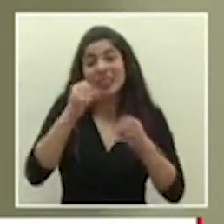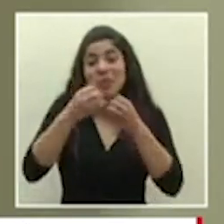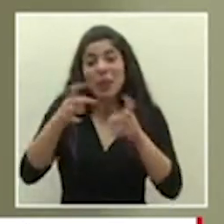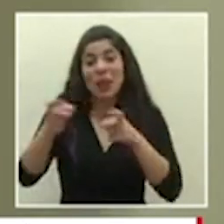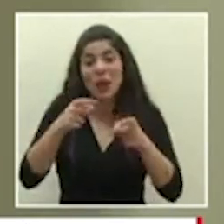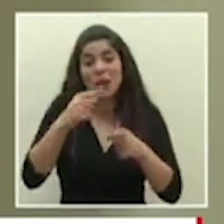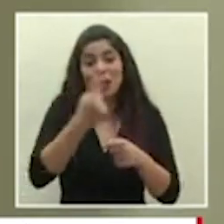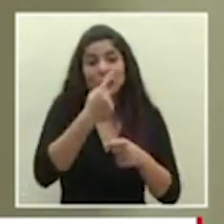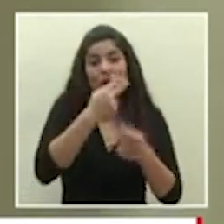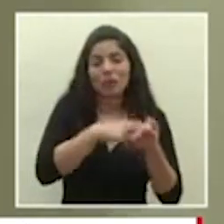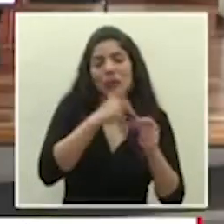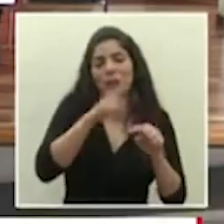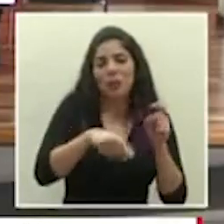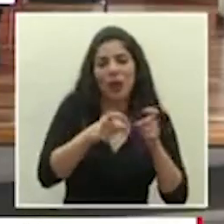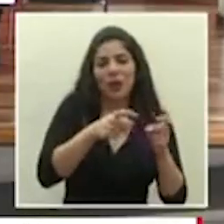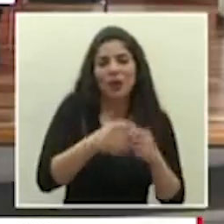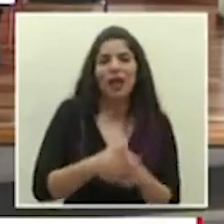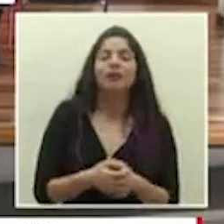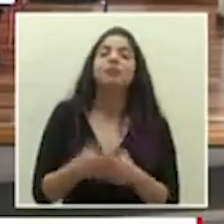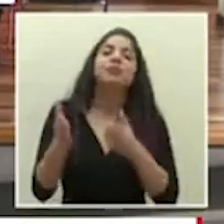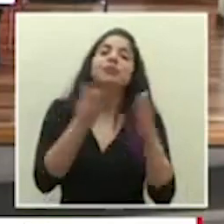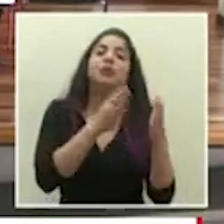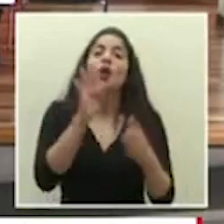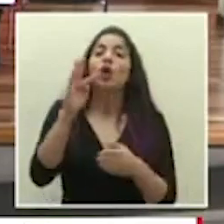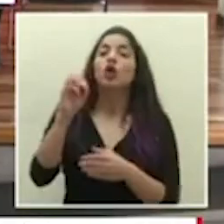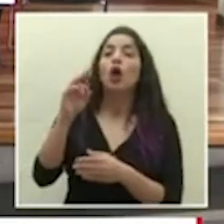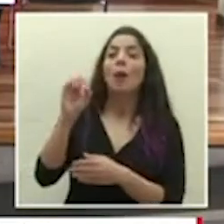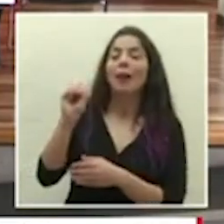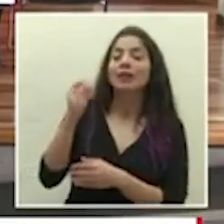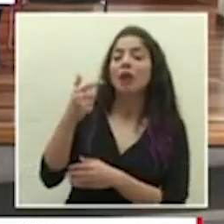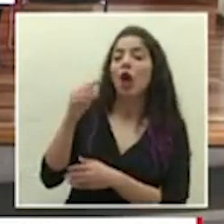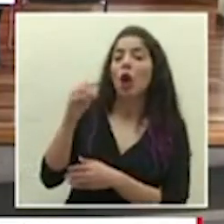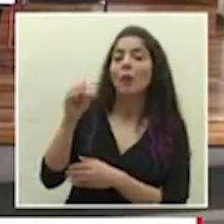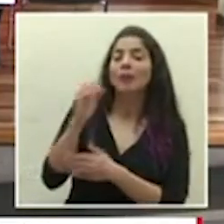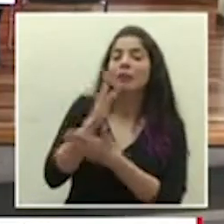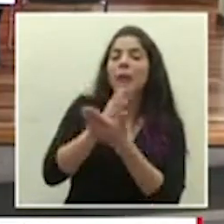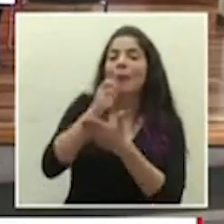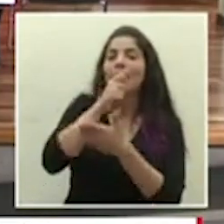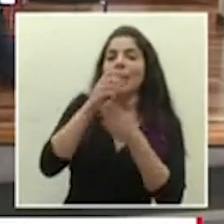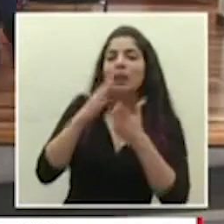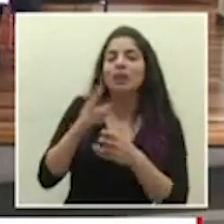control continuamos con Tomás Gómez del medio El Observador